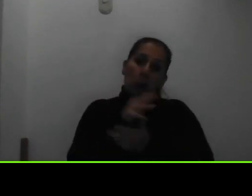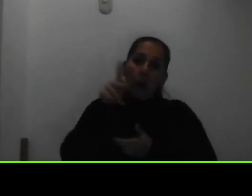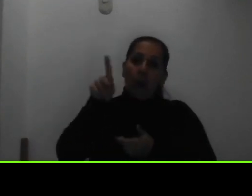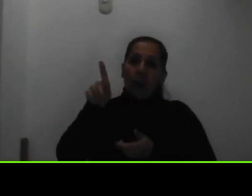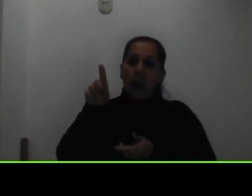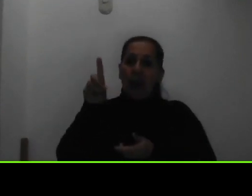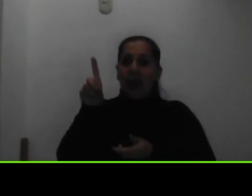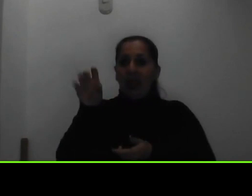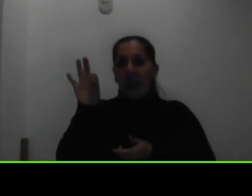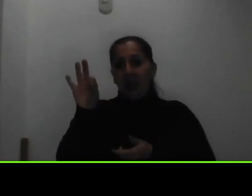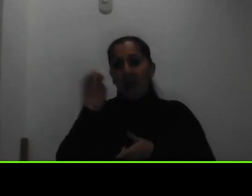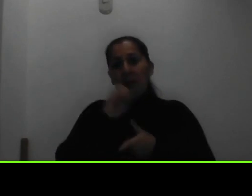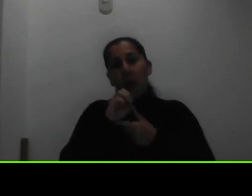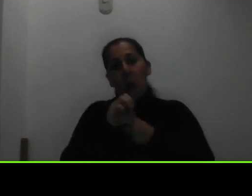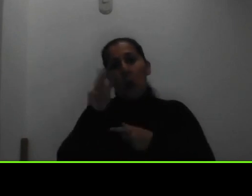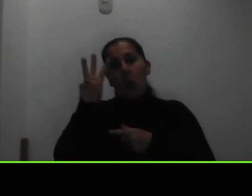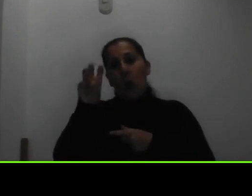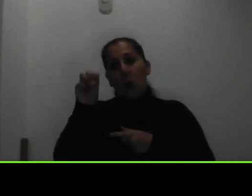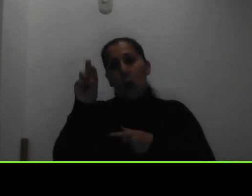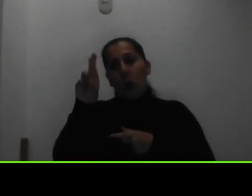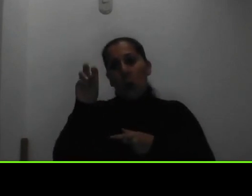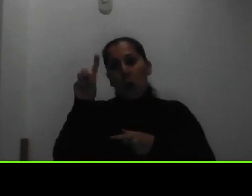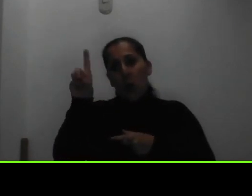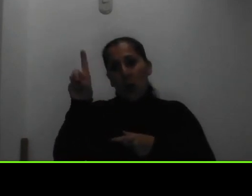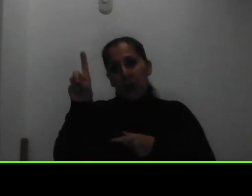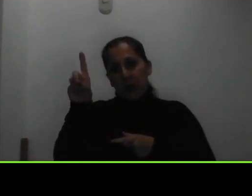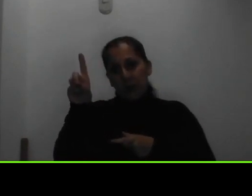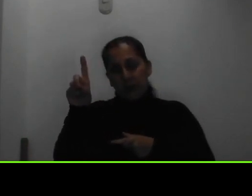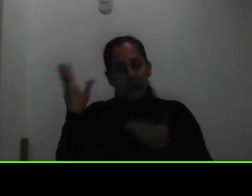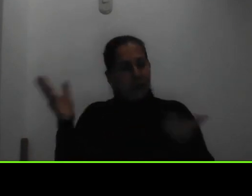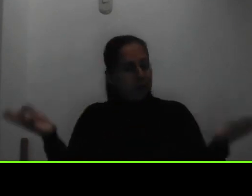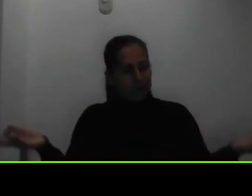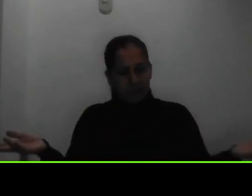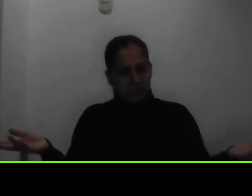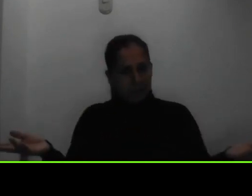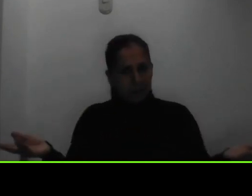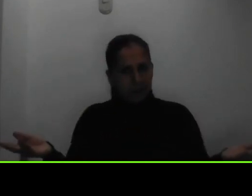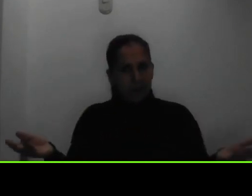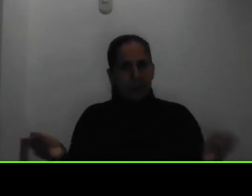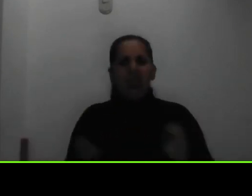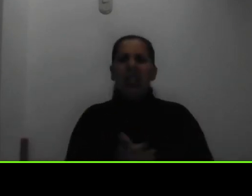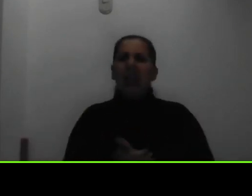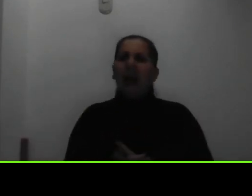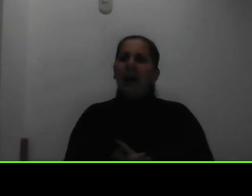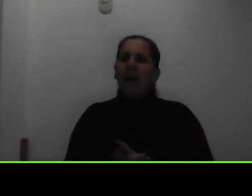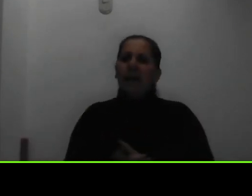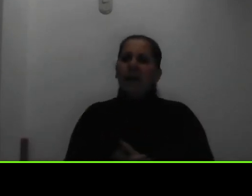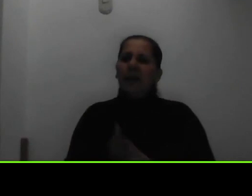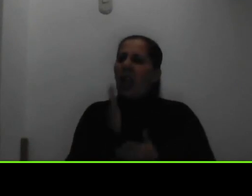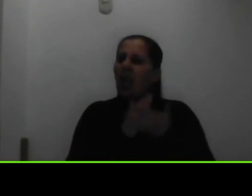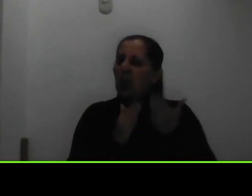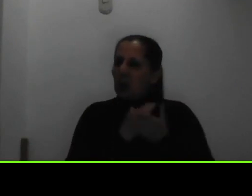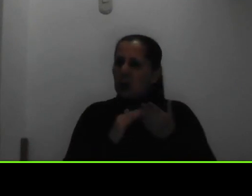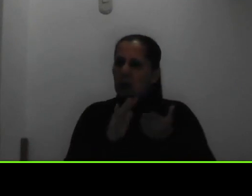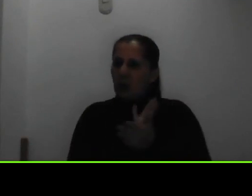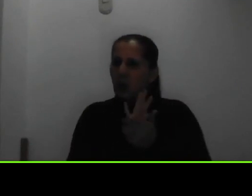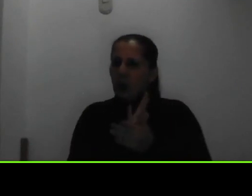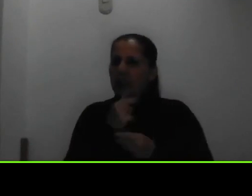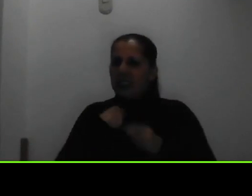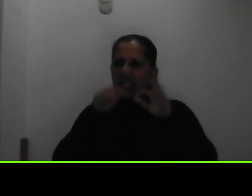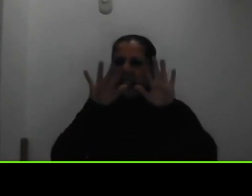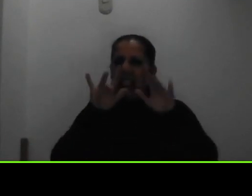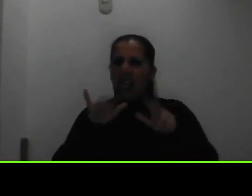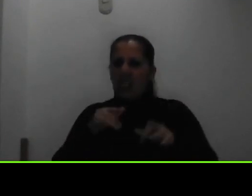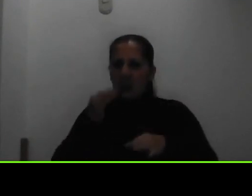formato Word también como les dije por ejemplo varios de los documentos hacen referencia a una declaración jurada